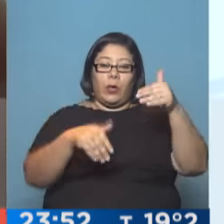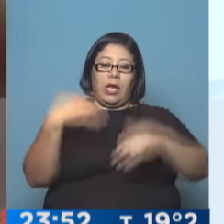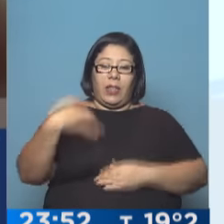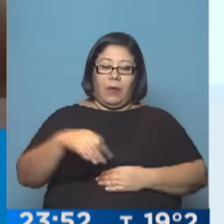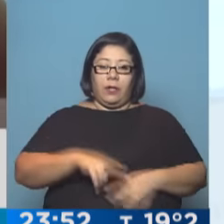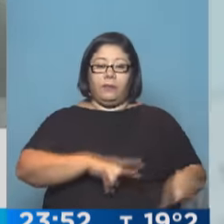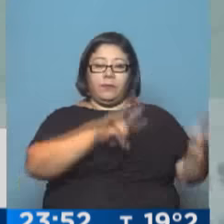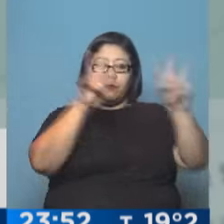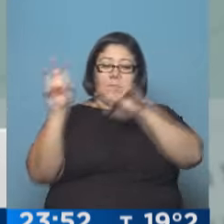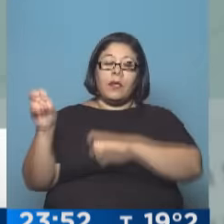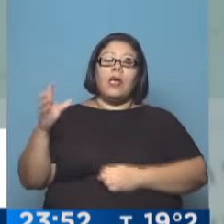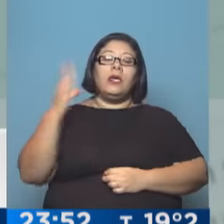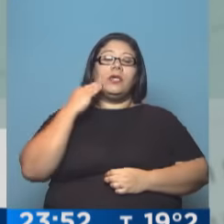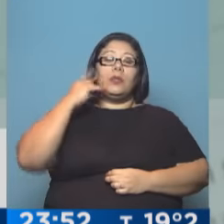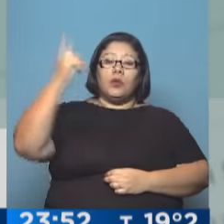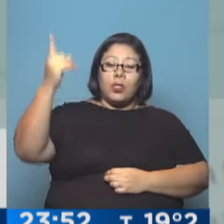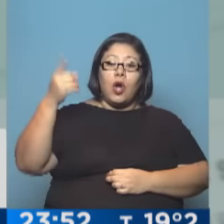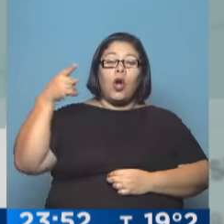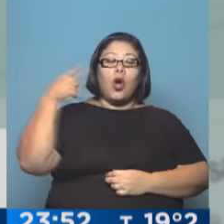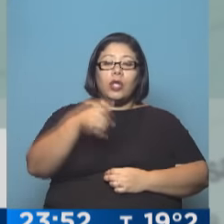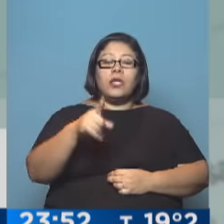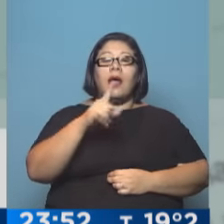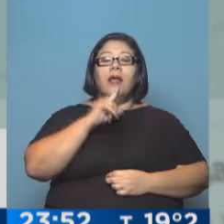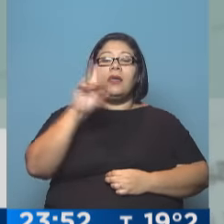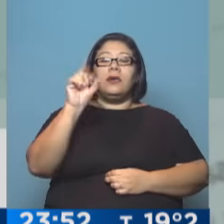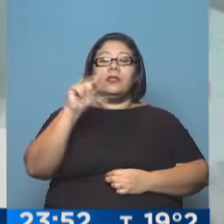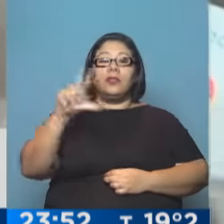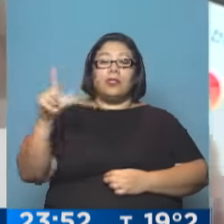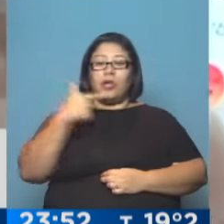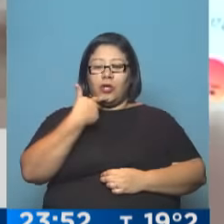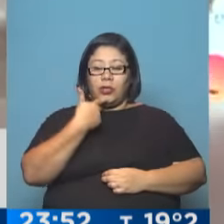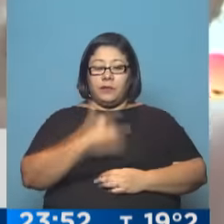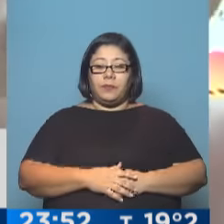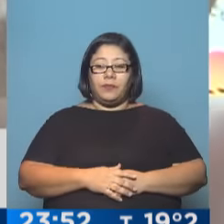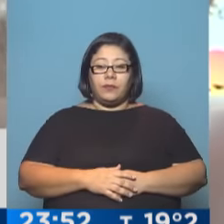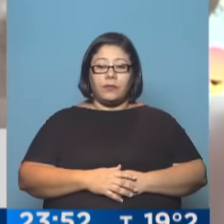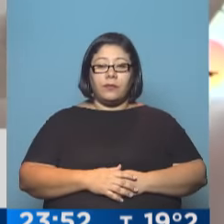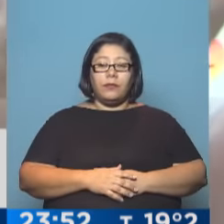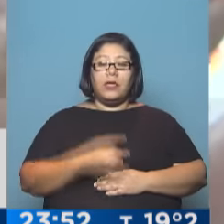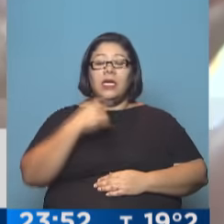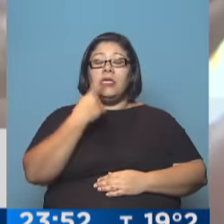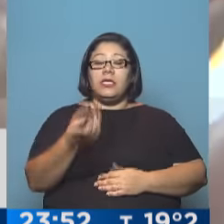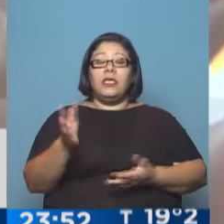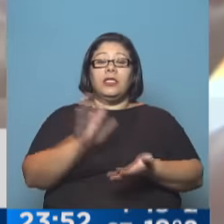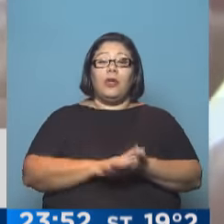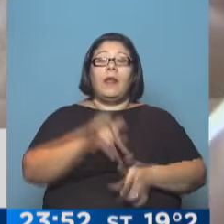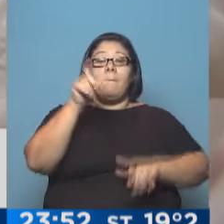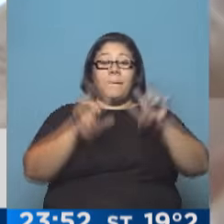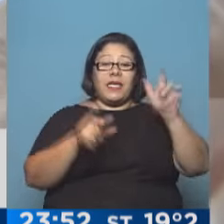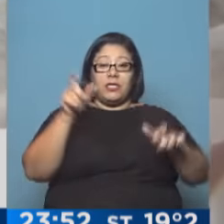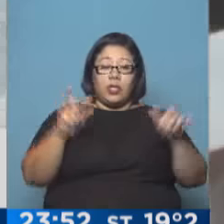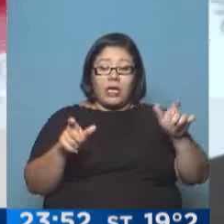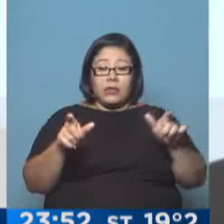Reino Unido contra los Trolls. La Fiscalía de la Corona Británica estudia implementar cargos contra aquellas personas que